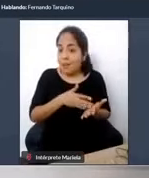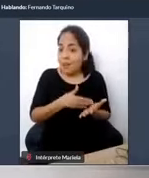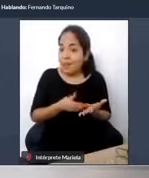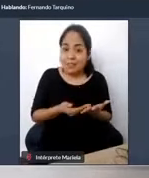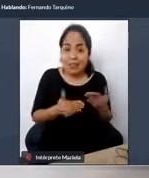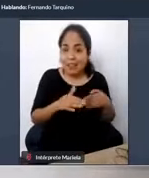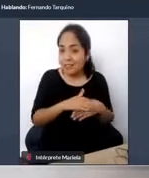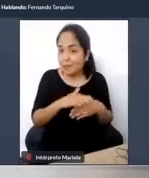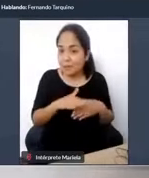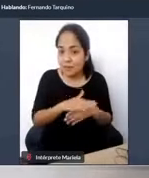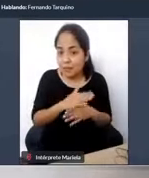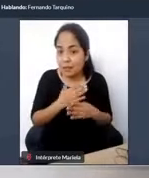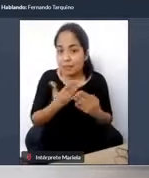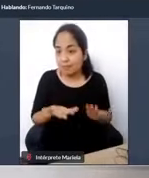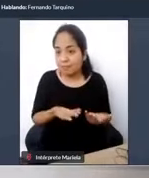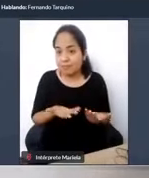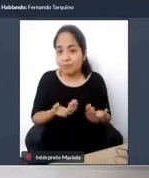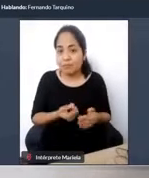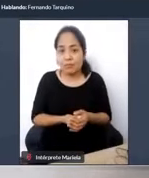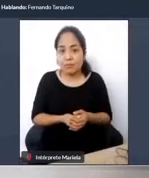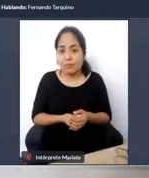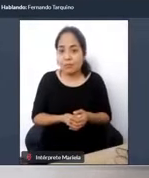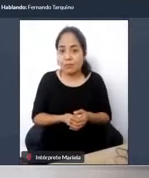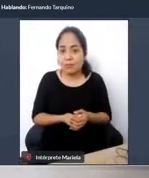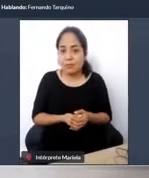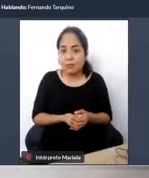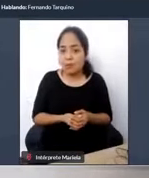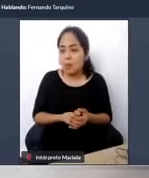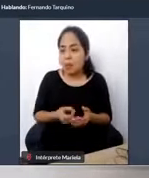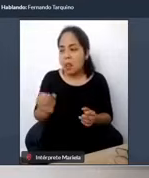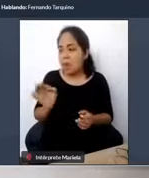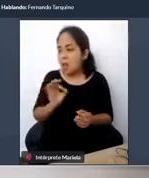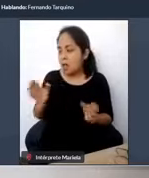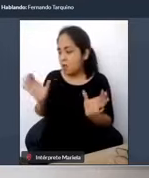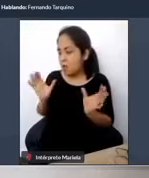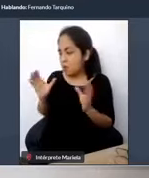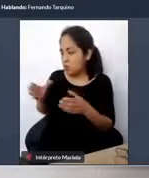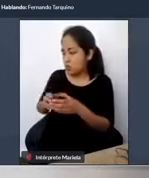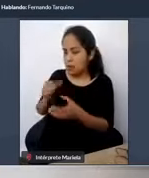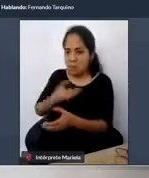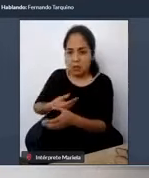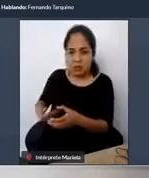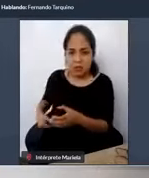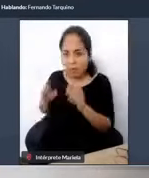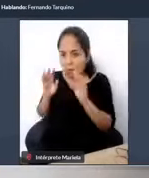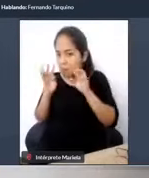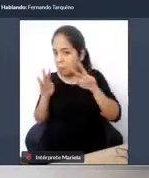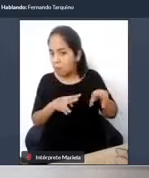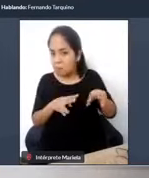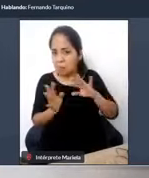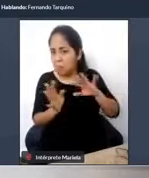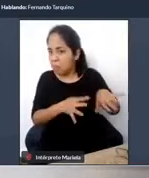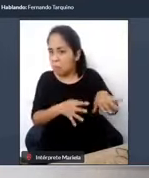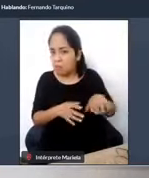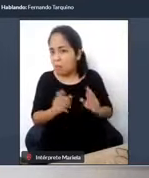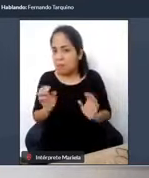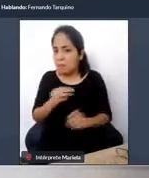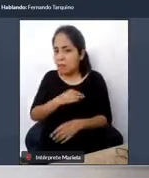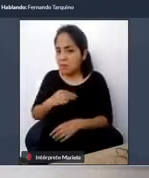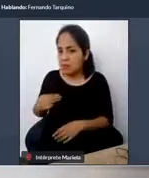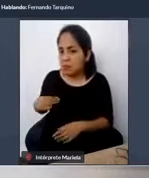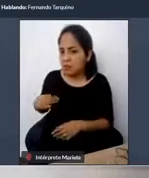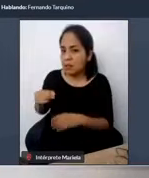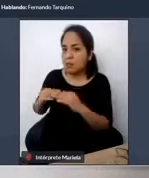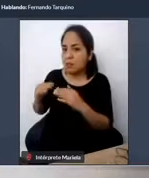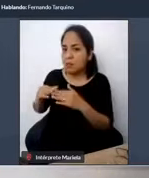esto no lo ha tocado ni la presidencia del consejo de ministros ni el ministerio de transporte y comunicaciones ni el ministerio de vivienda ni ahora la ATRA